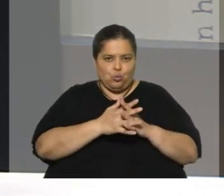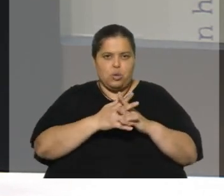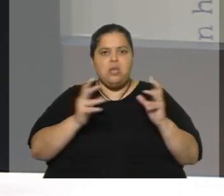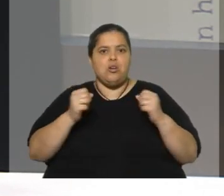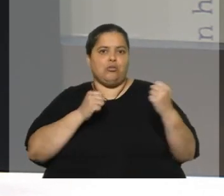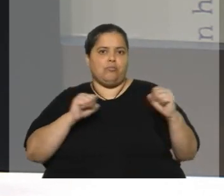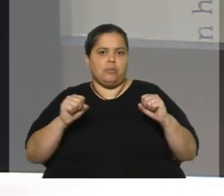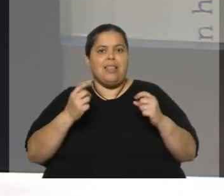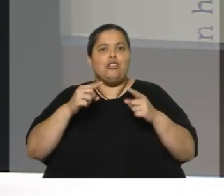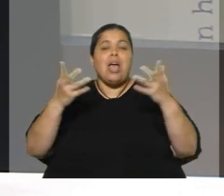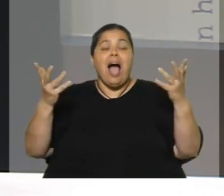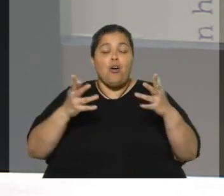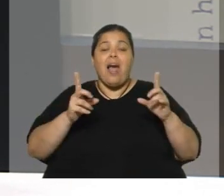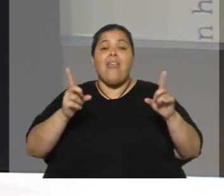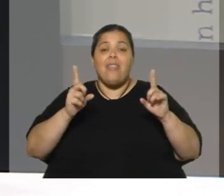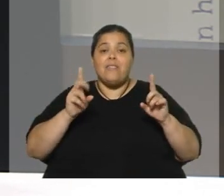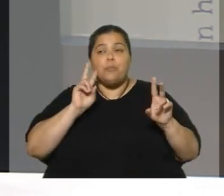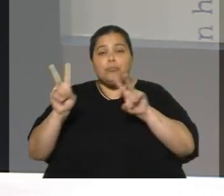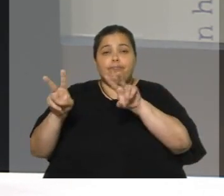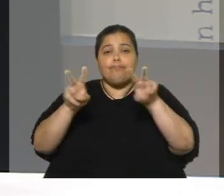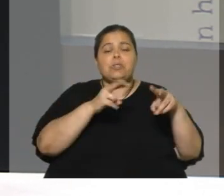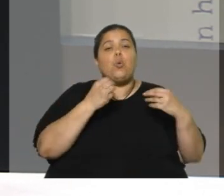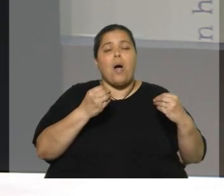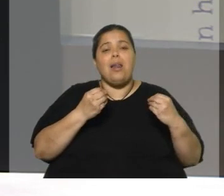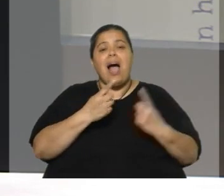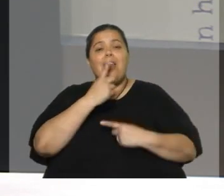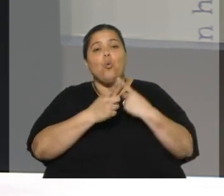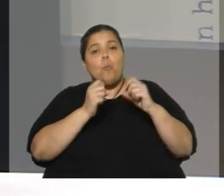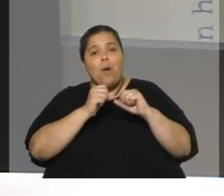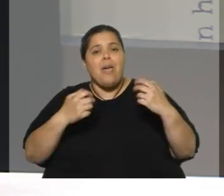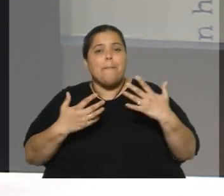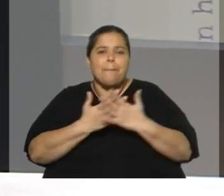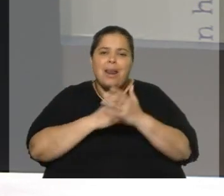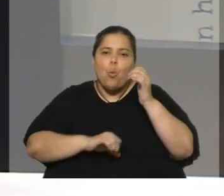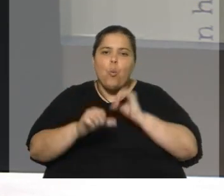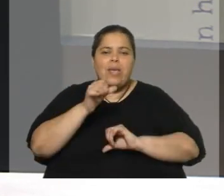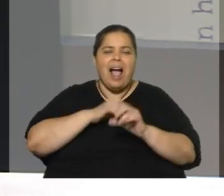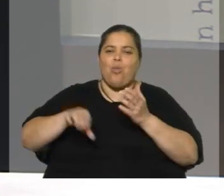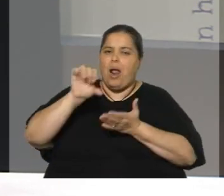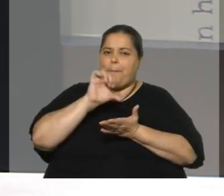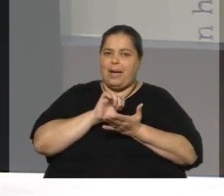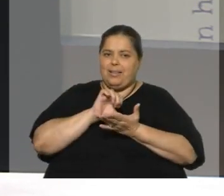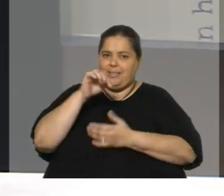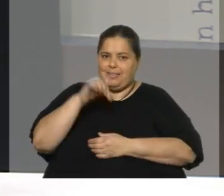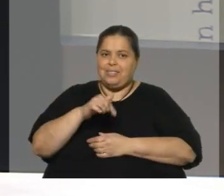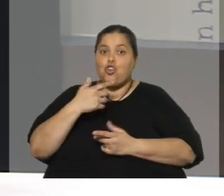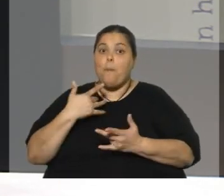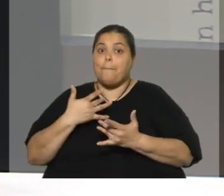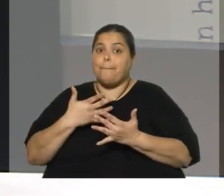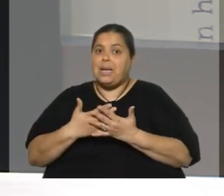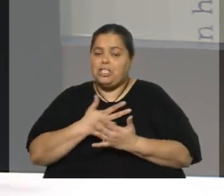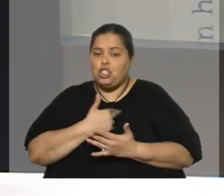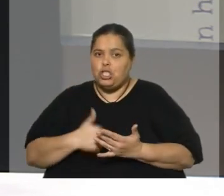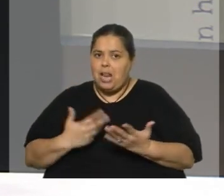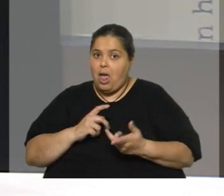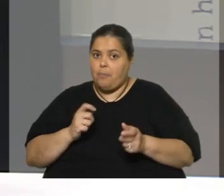que hoy hay que considerar otros factores que pueden verse perjudicados al país de acercarse en este momento a una China que ha cambiado mucho.